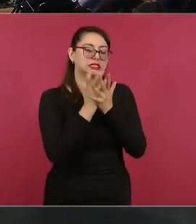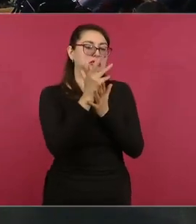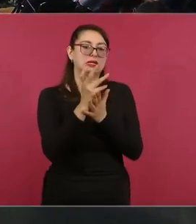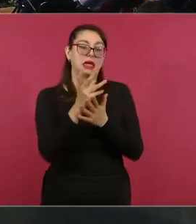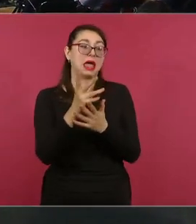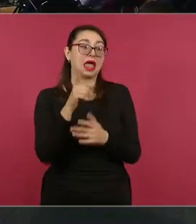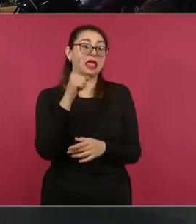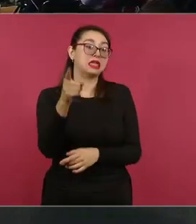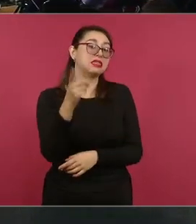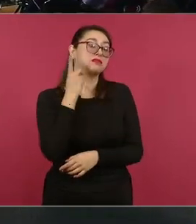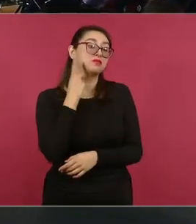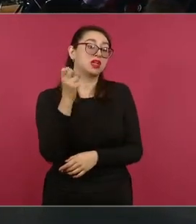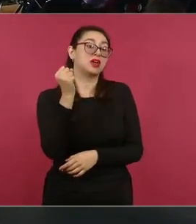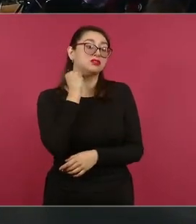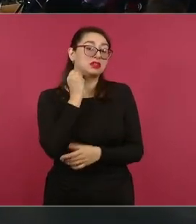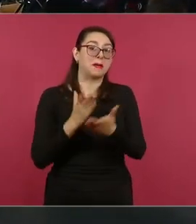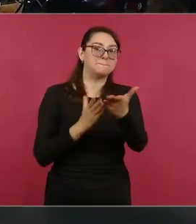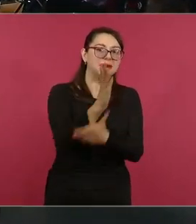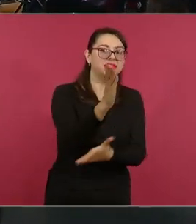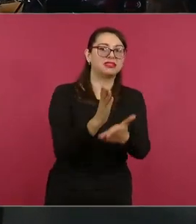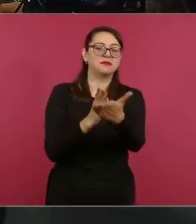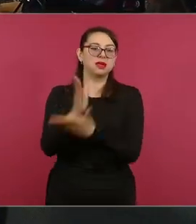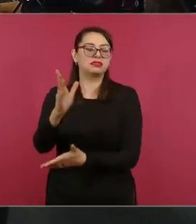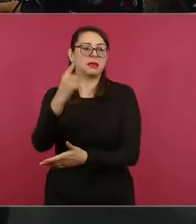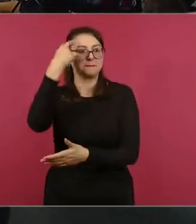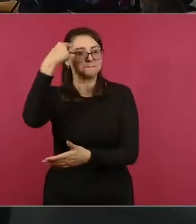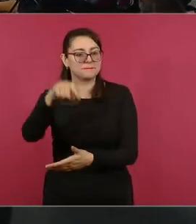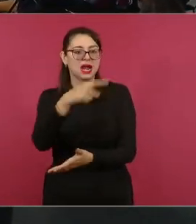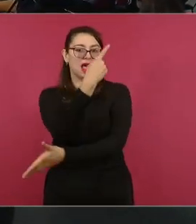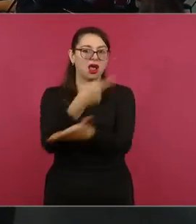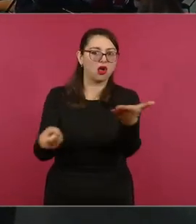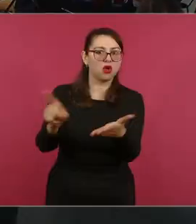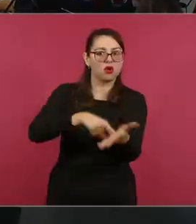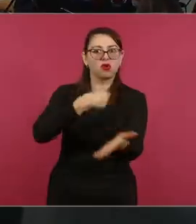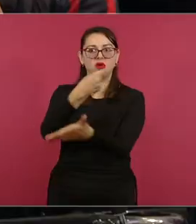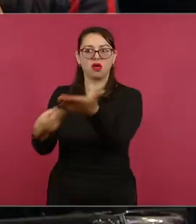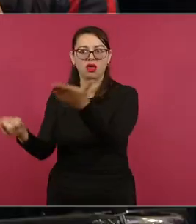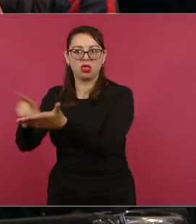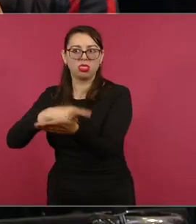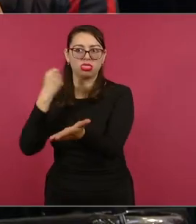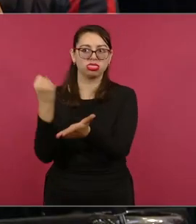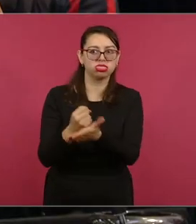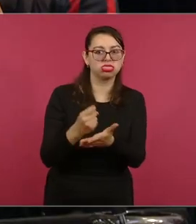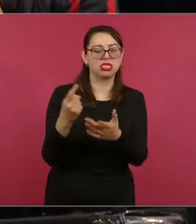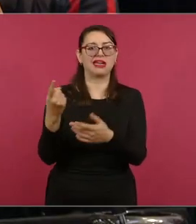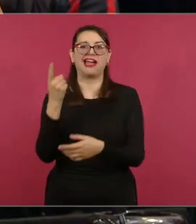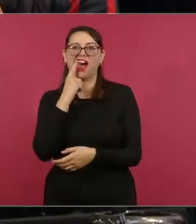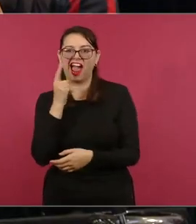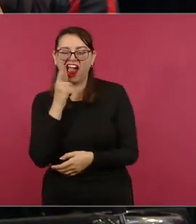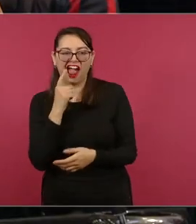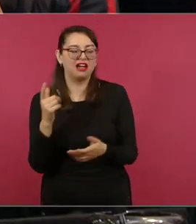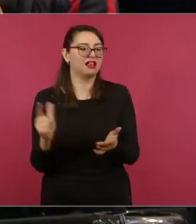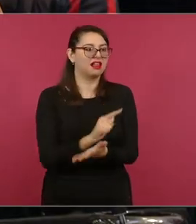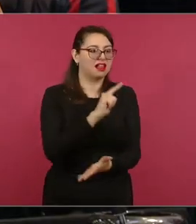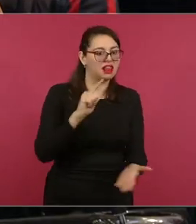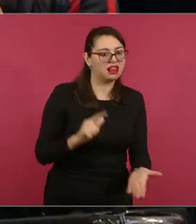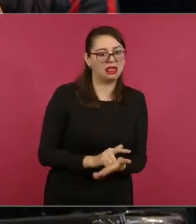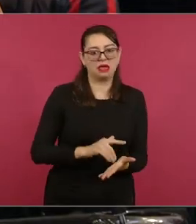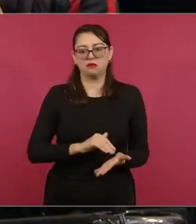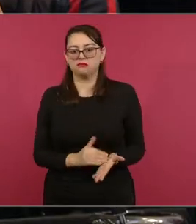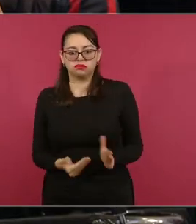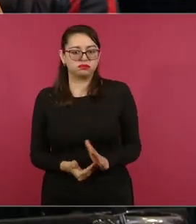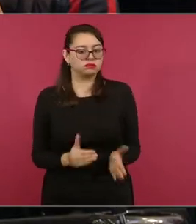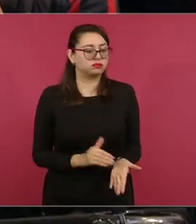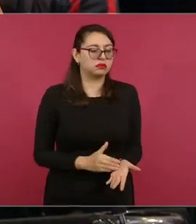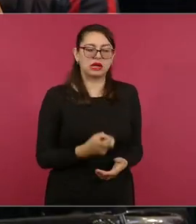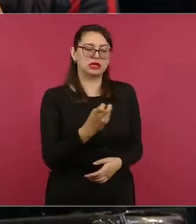legislativo por estar echando abajo a través de acciones leguleyas las leyes